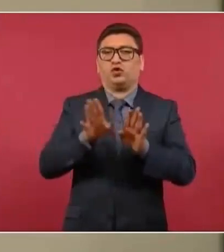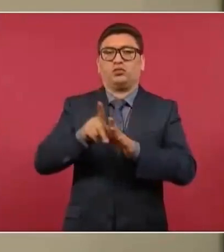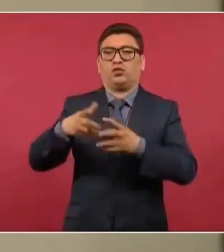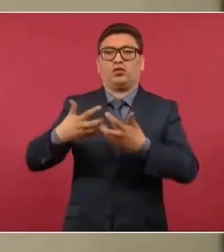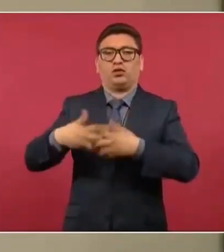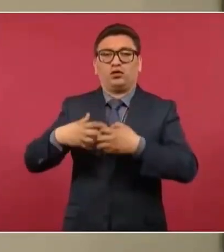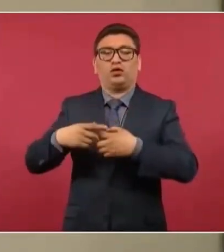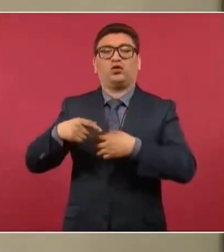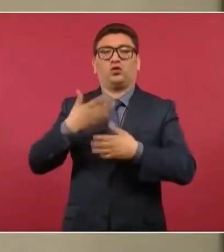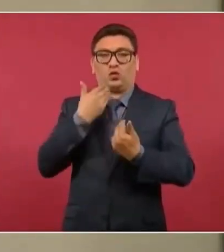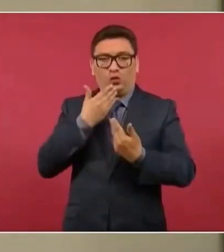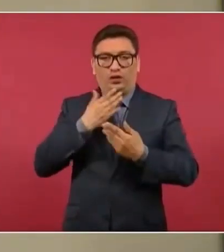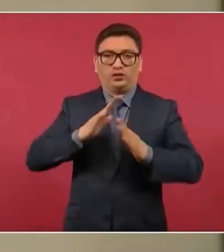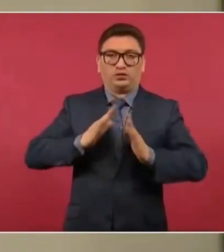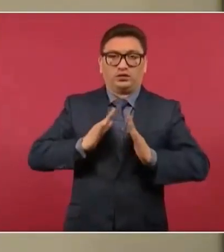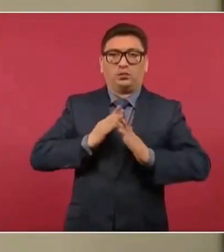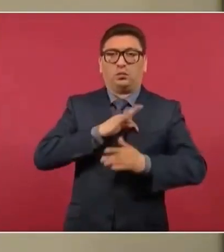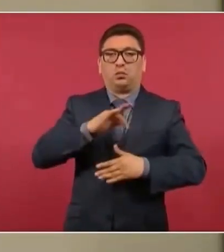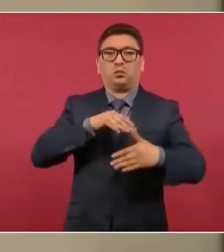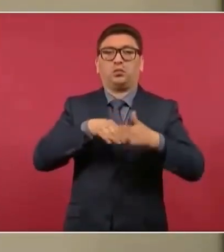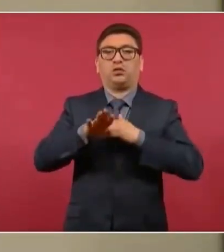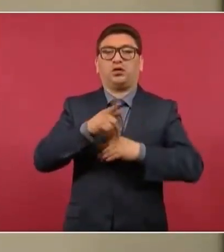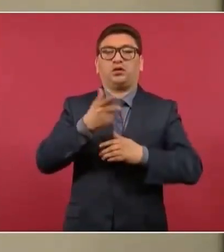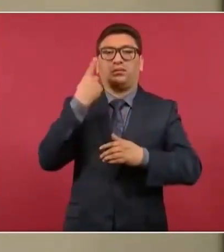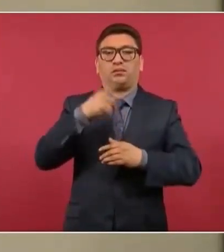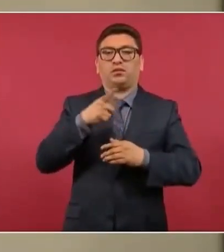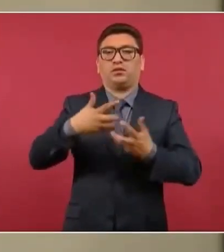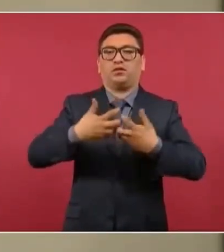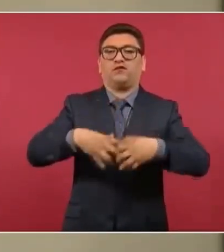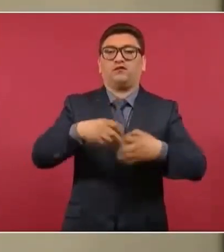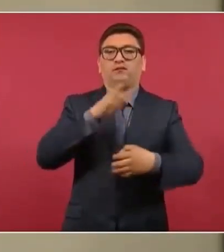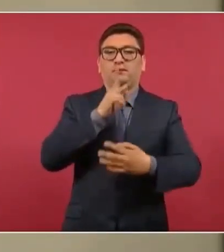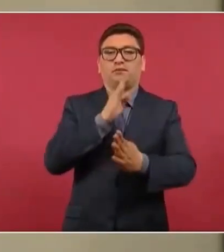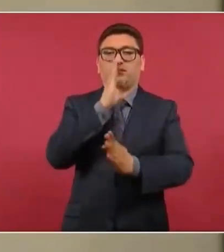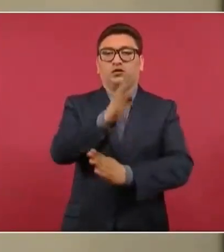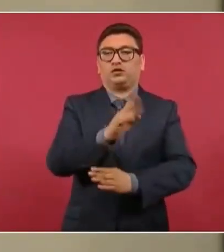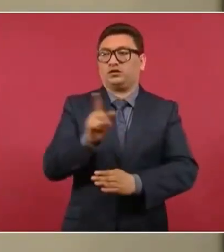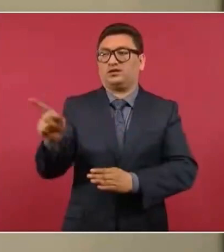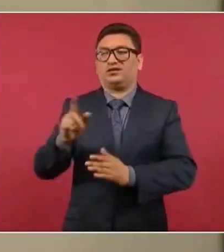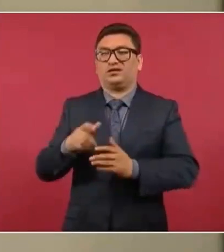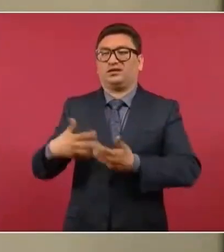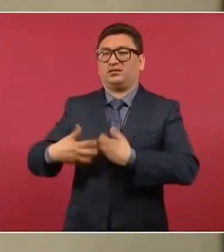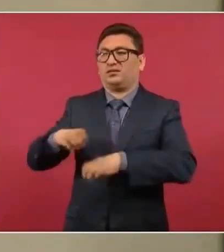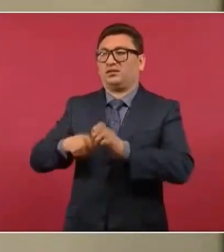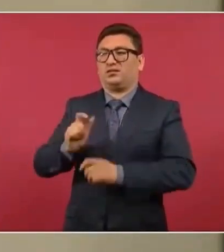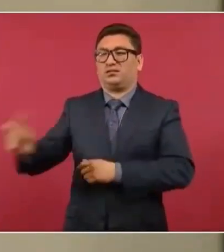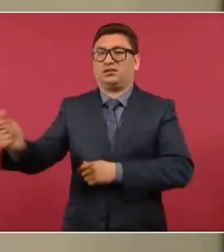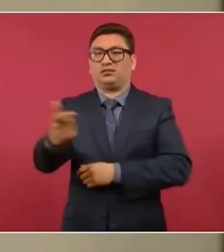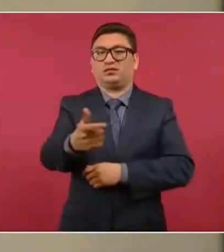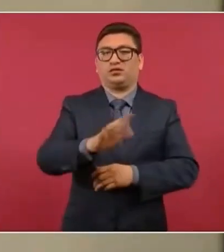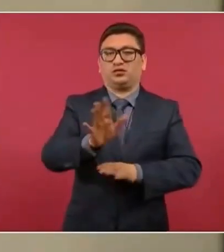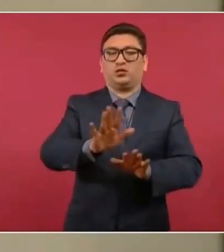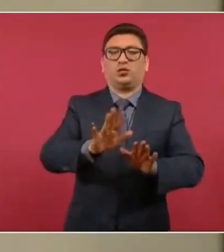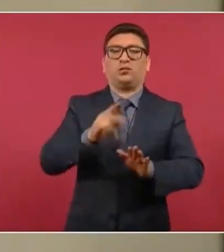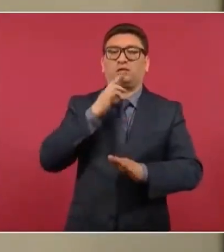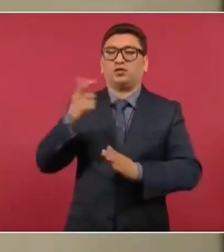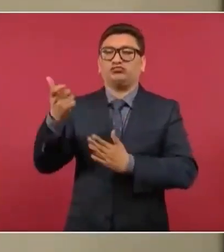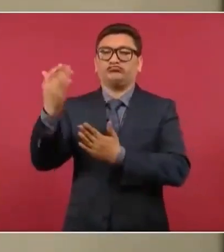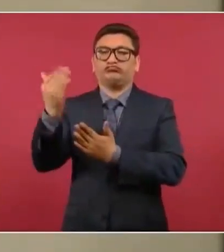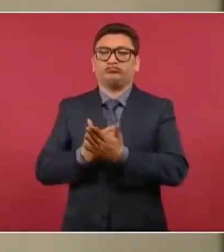maquinaria y Sedena podría acceder directamente con el fabricante para poder reducir los costos, porque ese tipo de